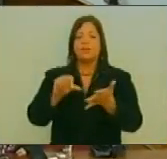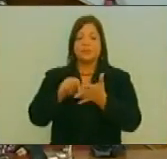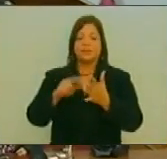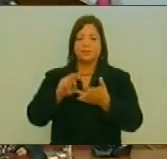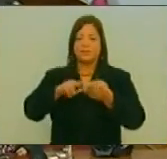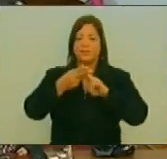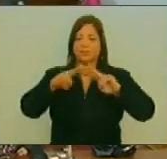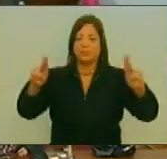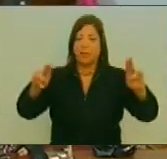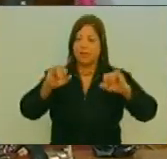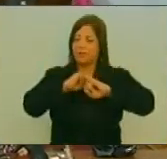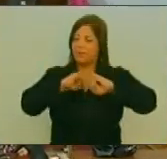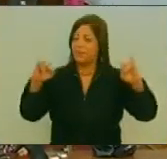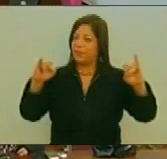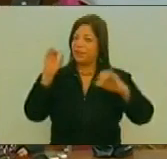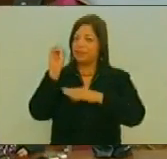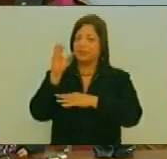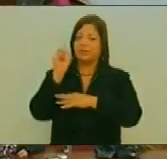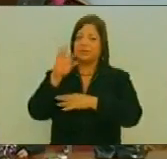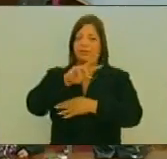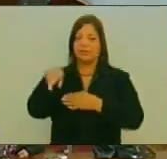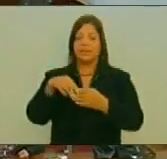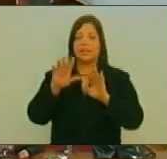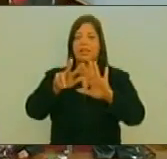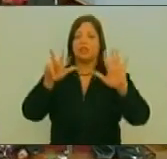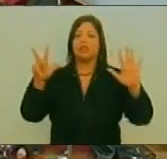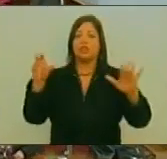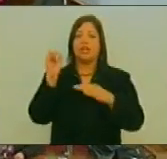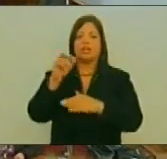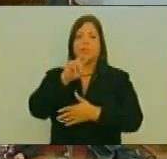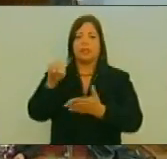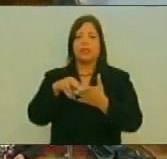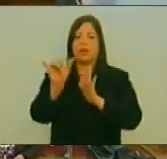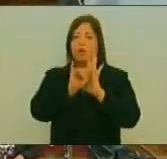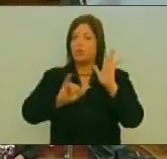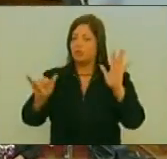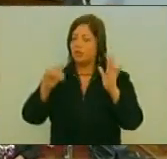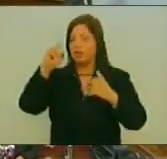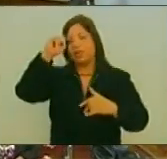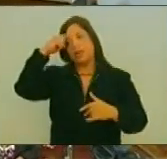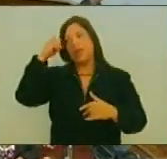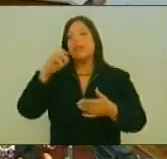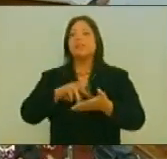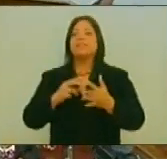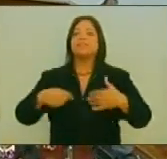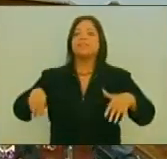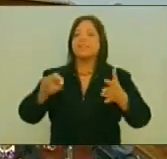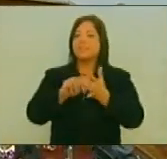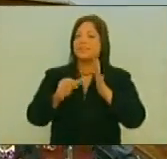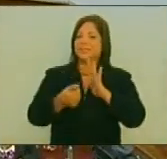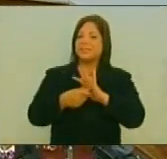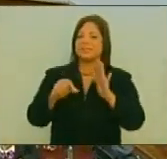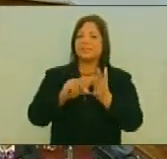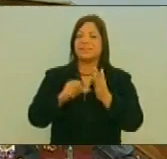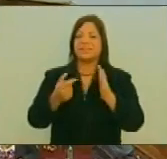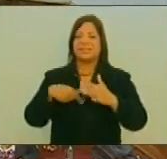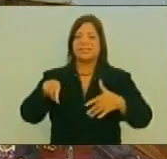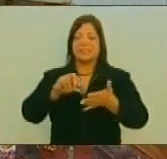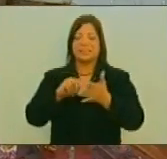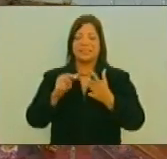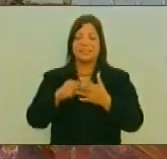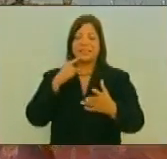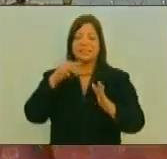Culmina La sesión Número 18 De la asamblea Nacional Constituyente Recordemos Que como punto Único Del día De hoy